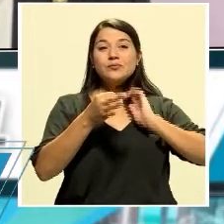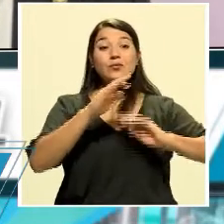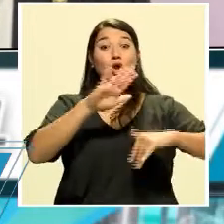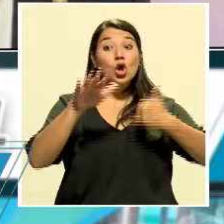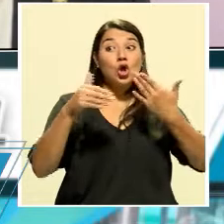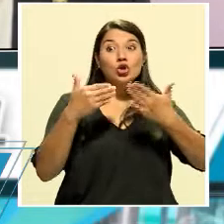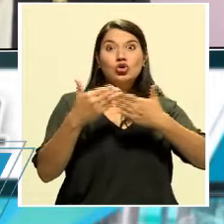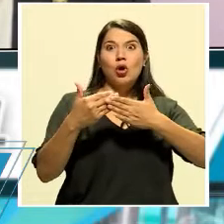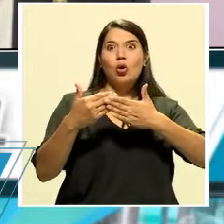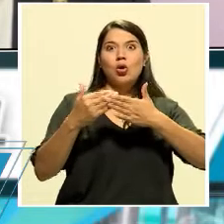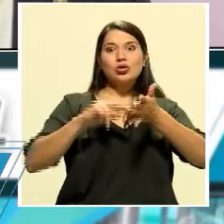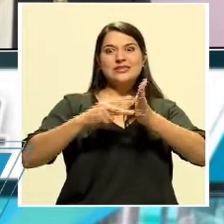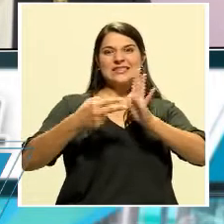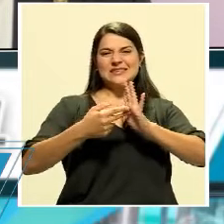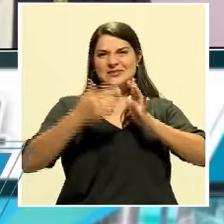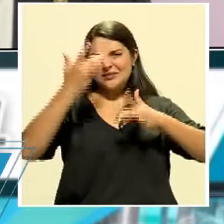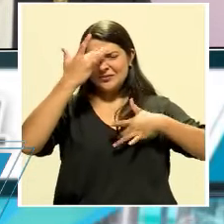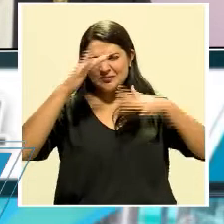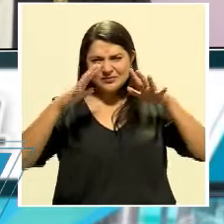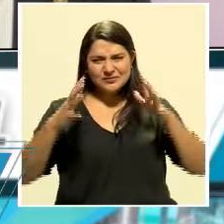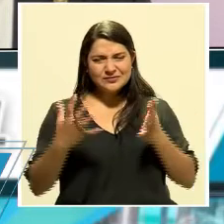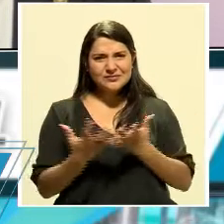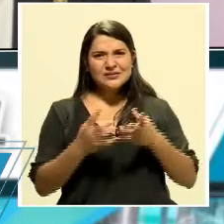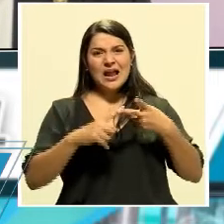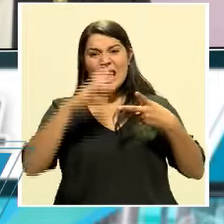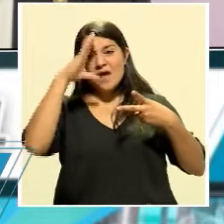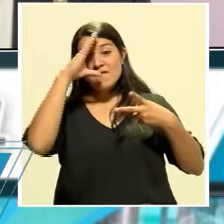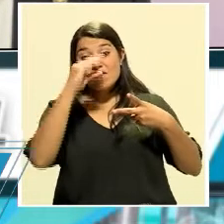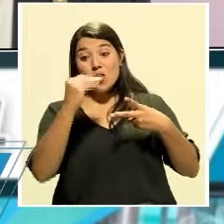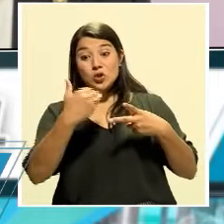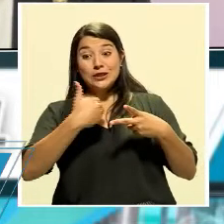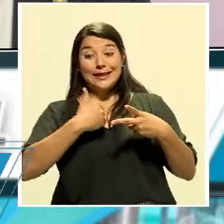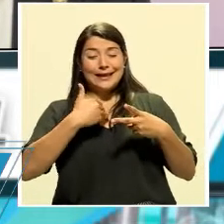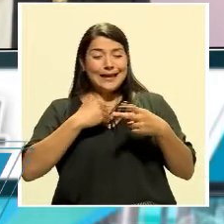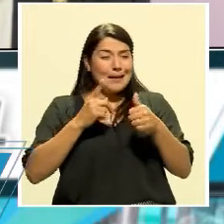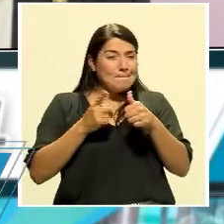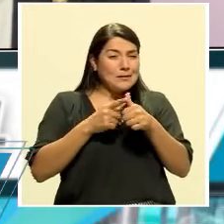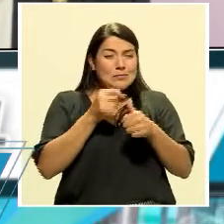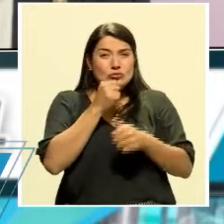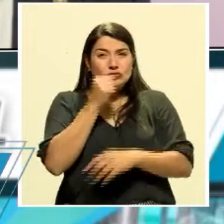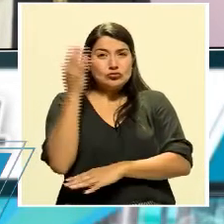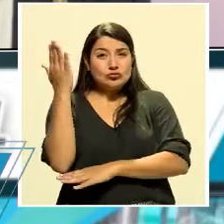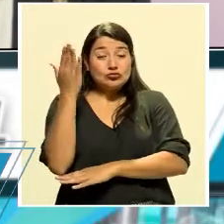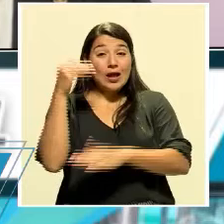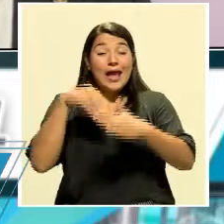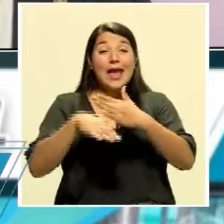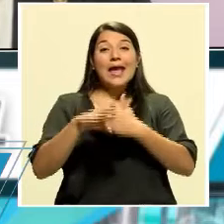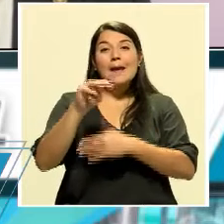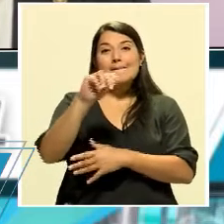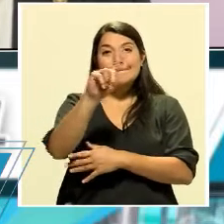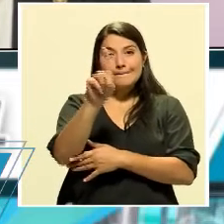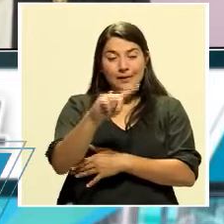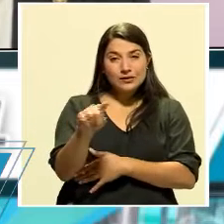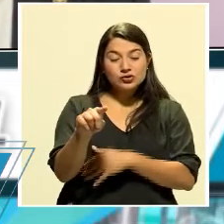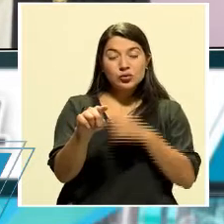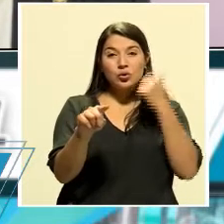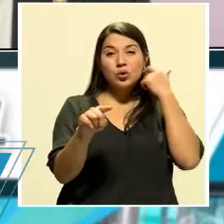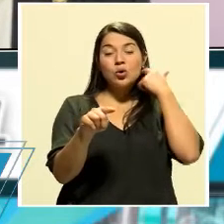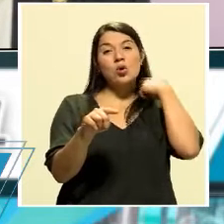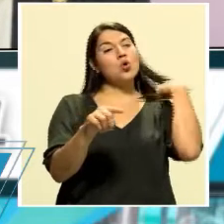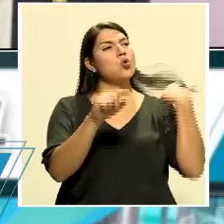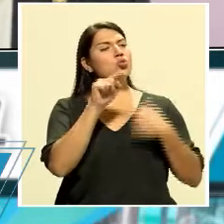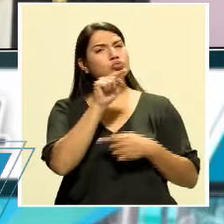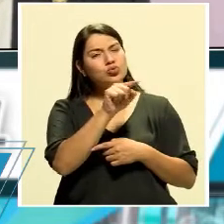venía, lo que se sabía en aquel momento, en aquellas primeras conferencias en marzo, usted fue